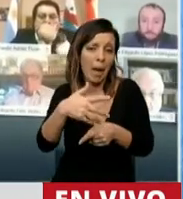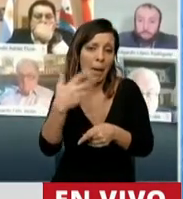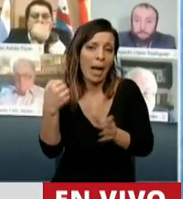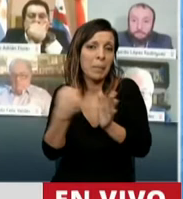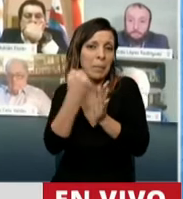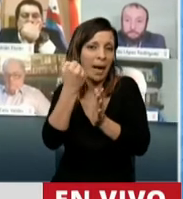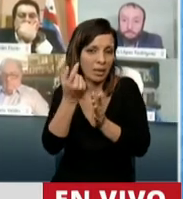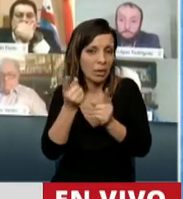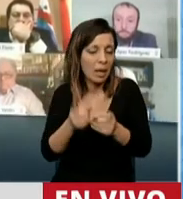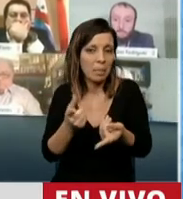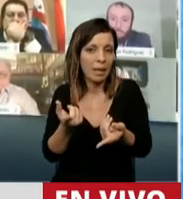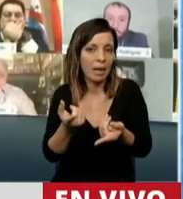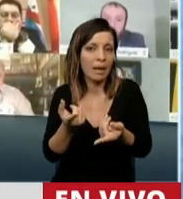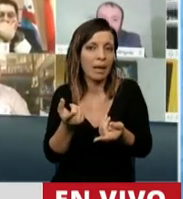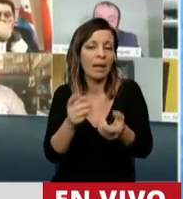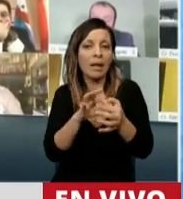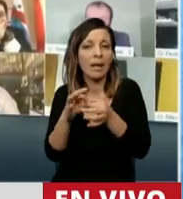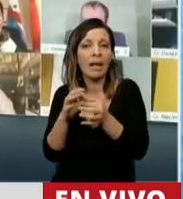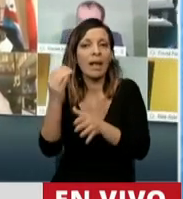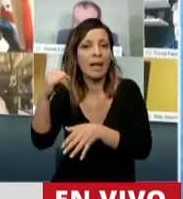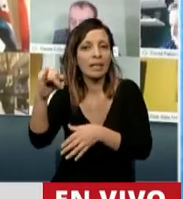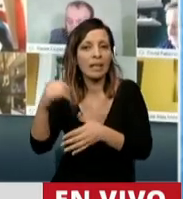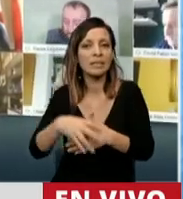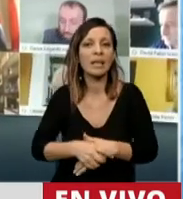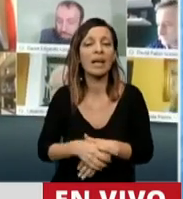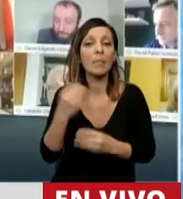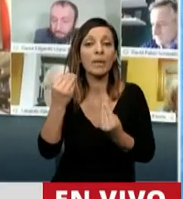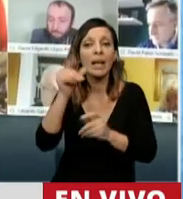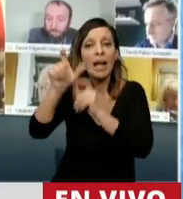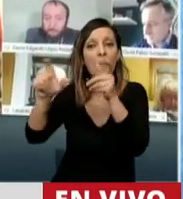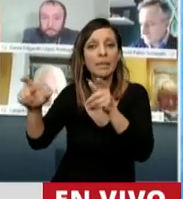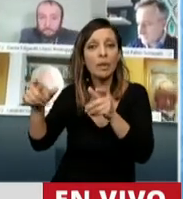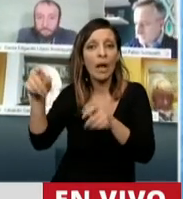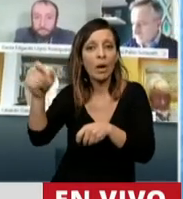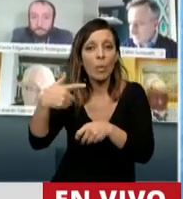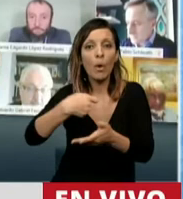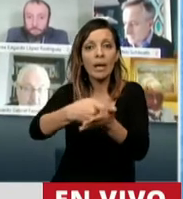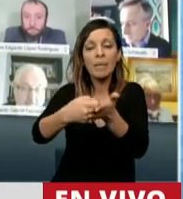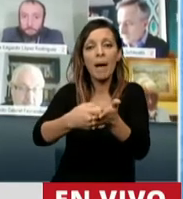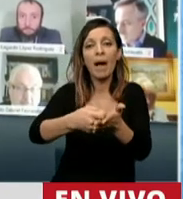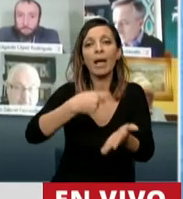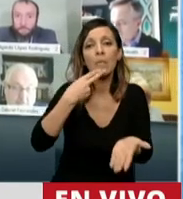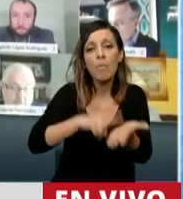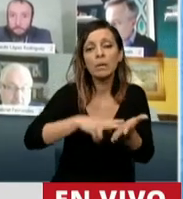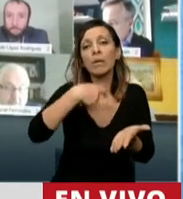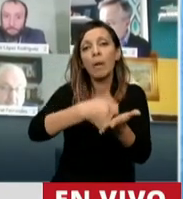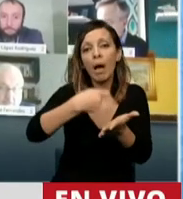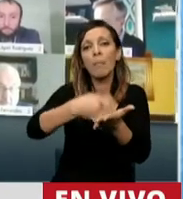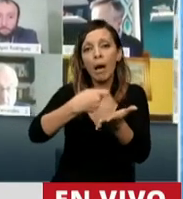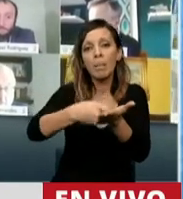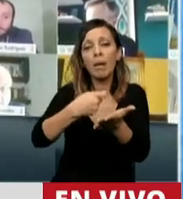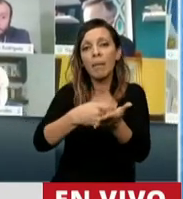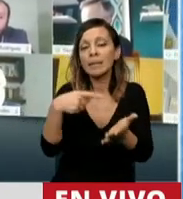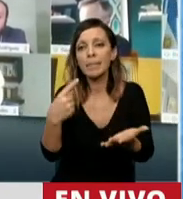incidencia después en la tasa BATLAR. El contribuyente que se acoja a la moratoria va a estar siempre sujeto a esta